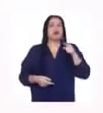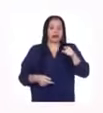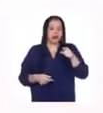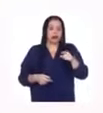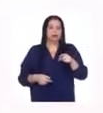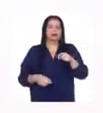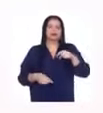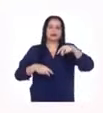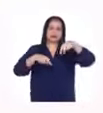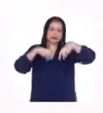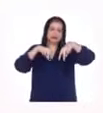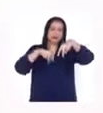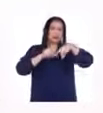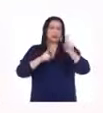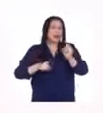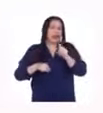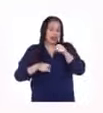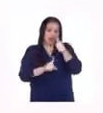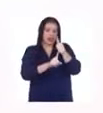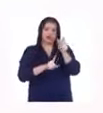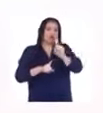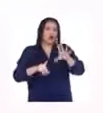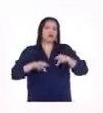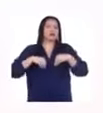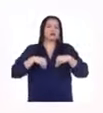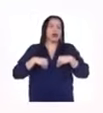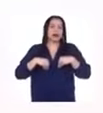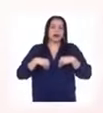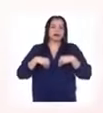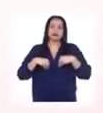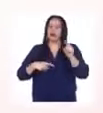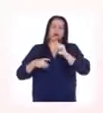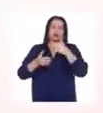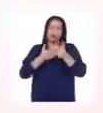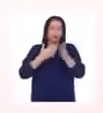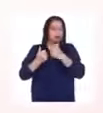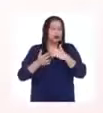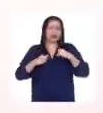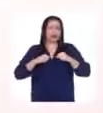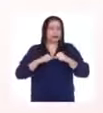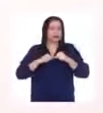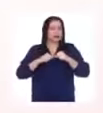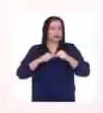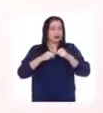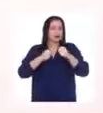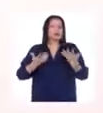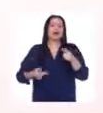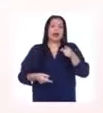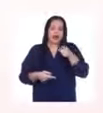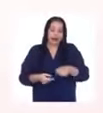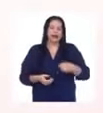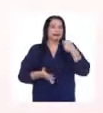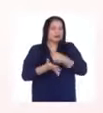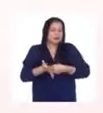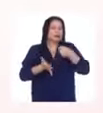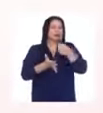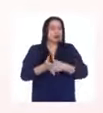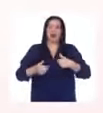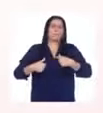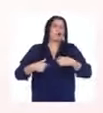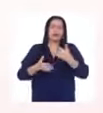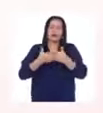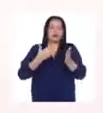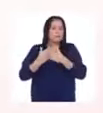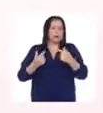lesión como una negación, no queriendo admitir lo que estaba pasando. Inés nos cuenta cómo insistió en competir